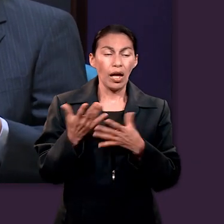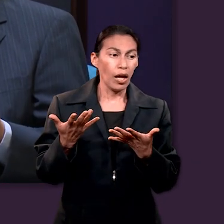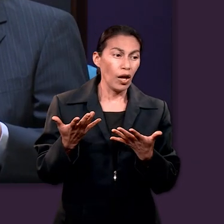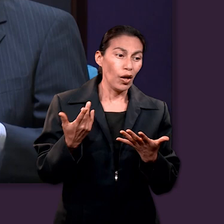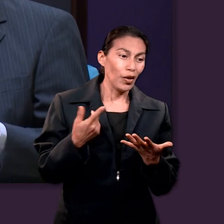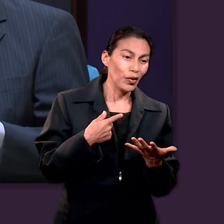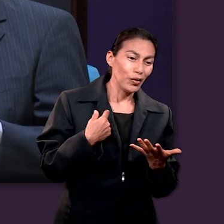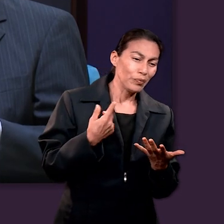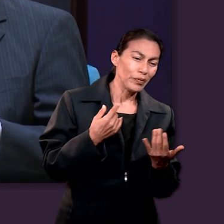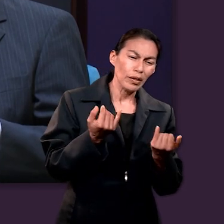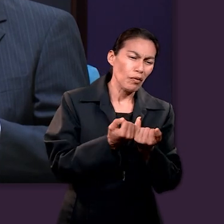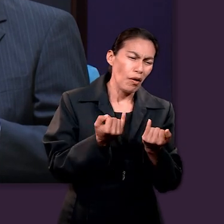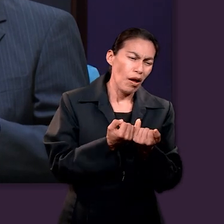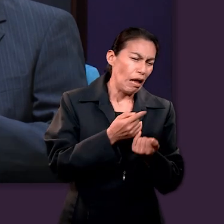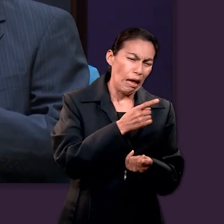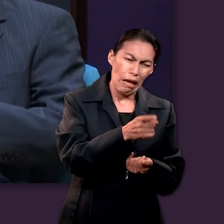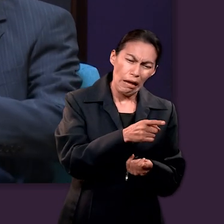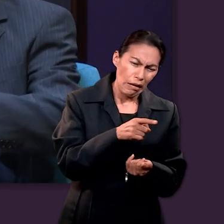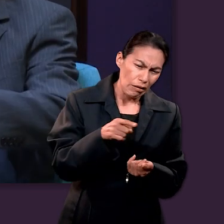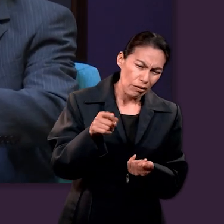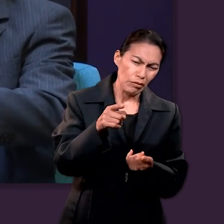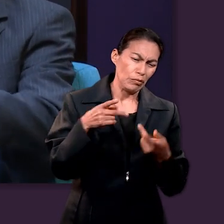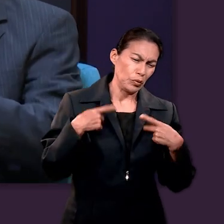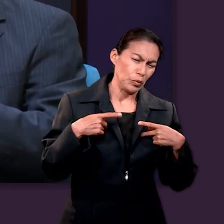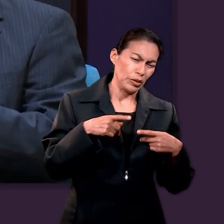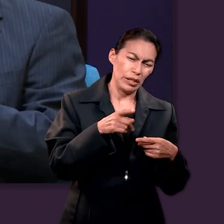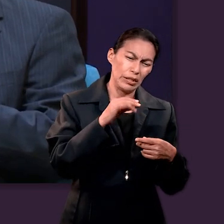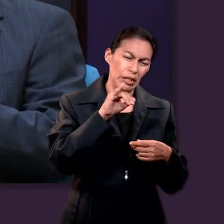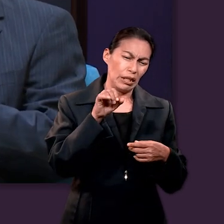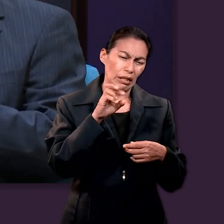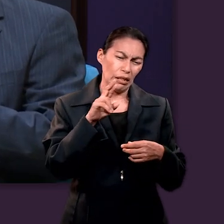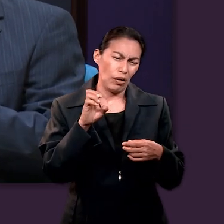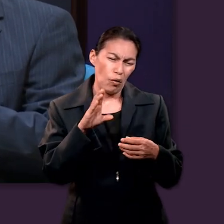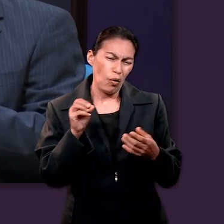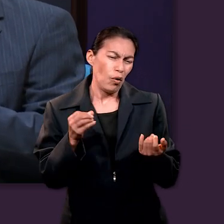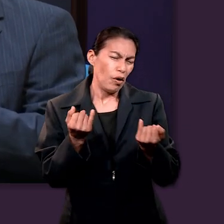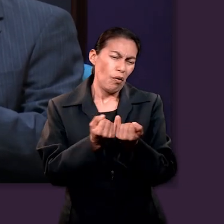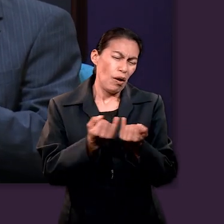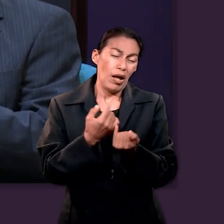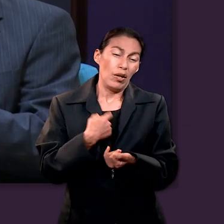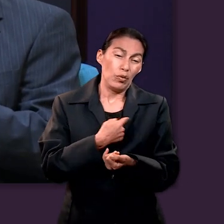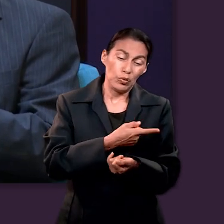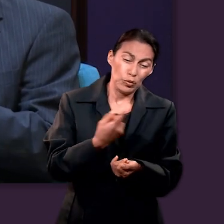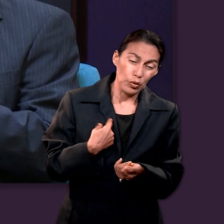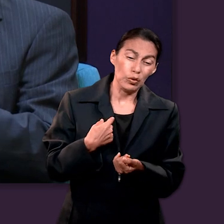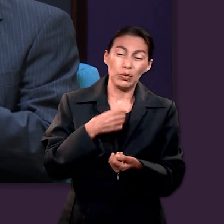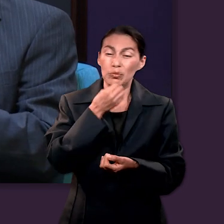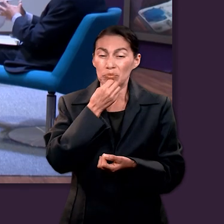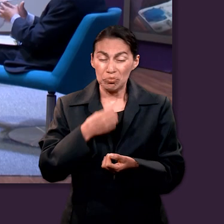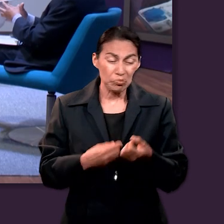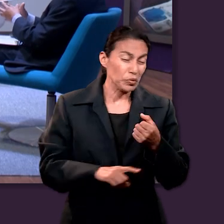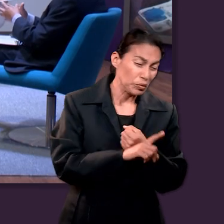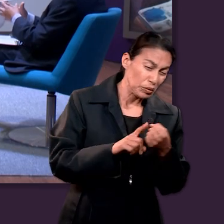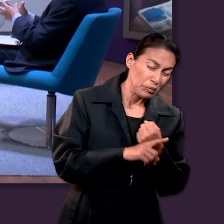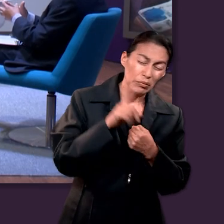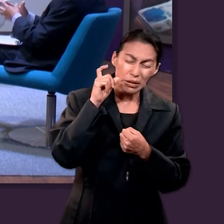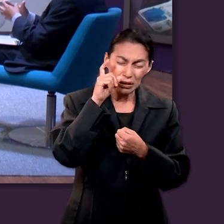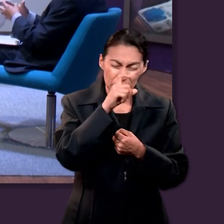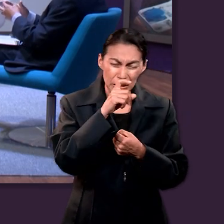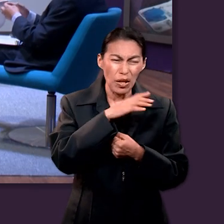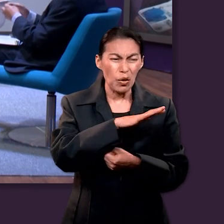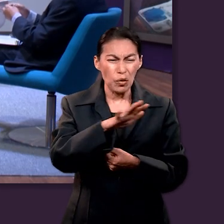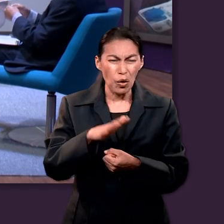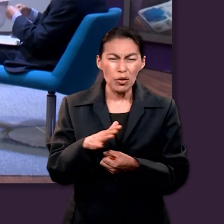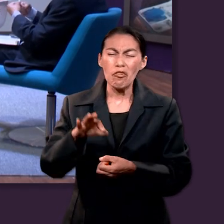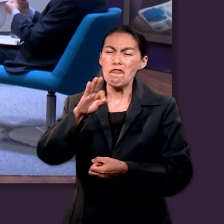permite, vaya, llevarnos a Jericó y pasar esa prueba, ¿no? Pero